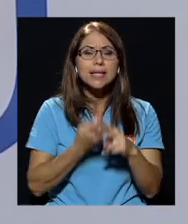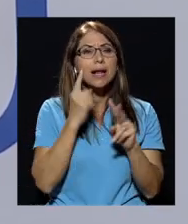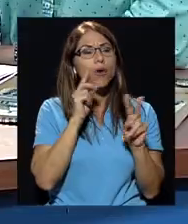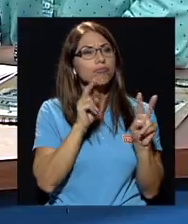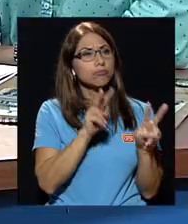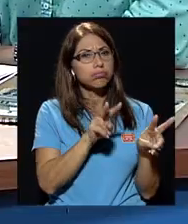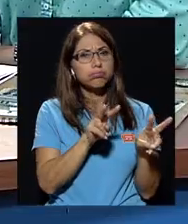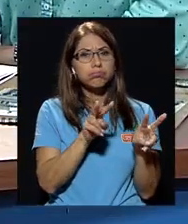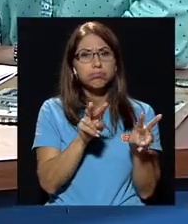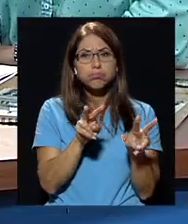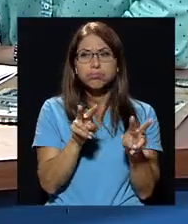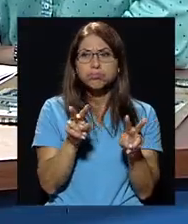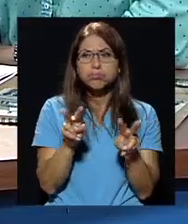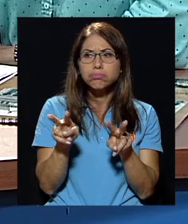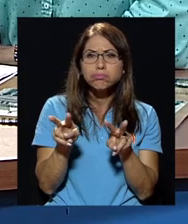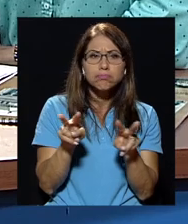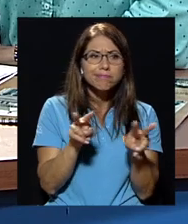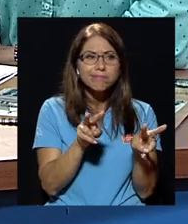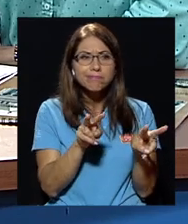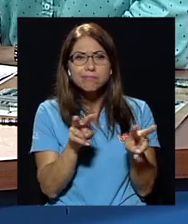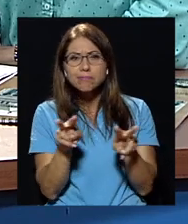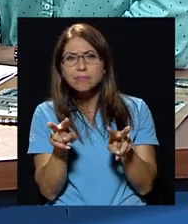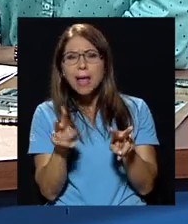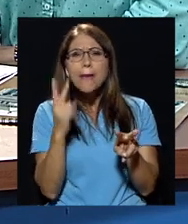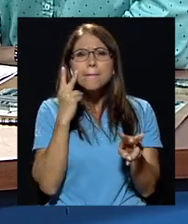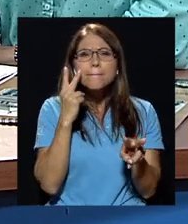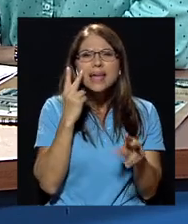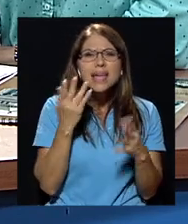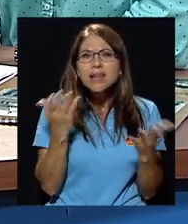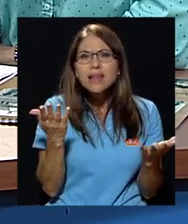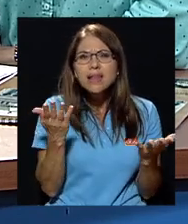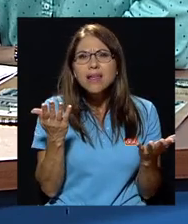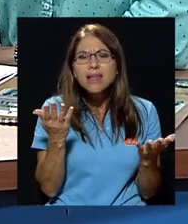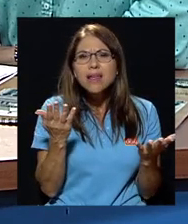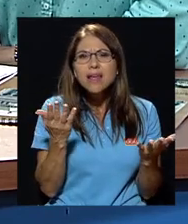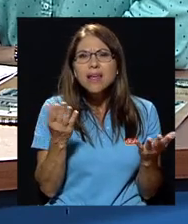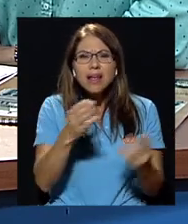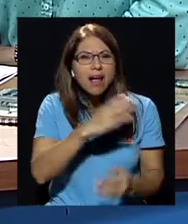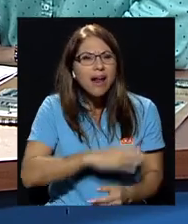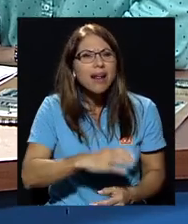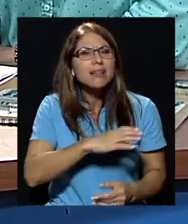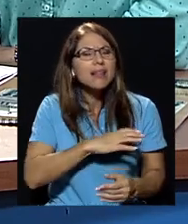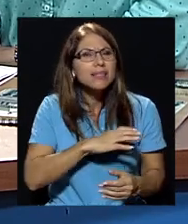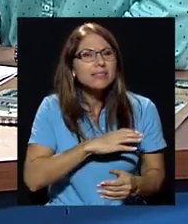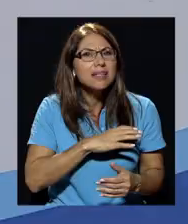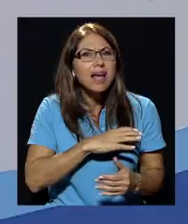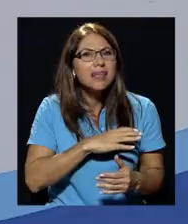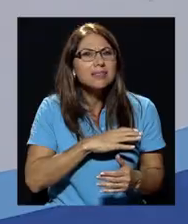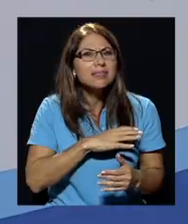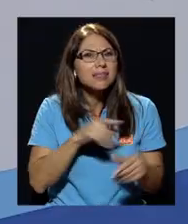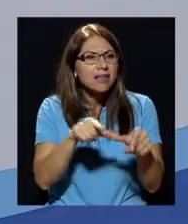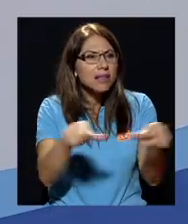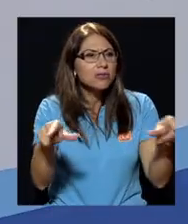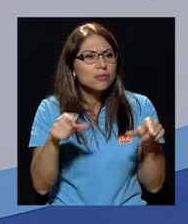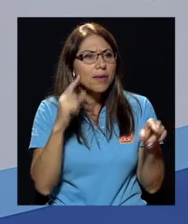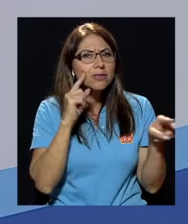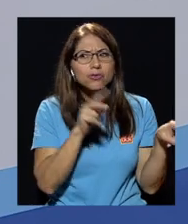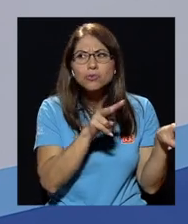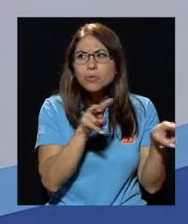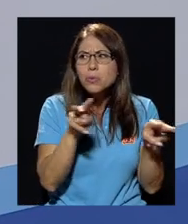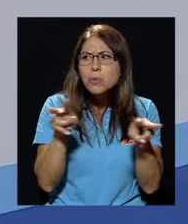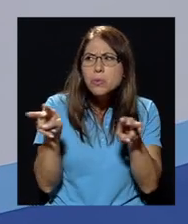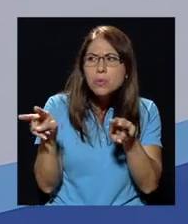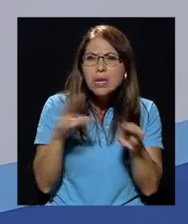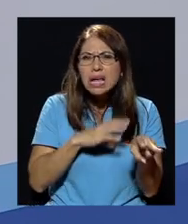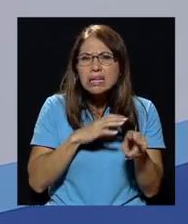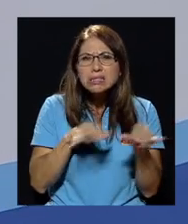empezar a observar y ver qué características tienen en común todos los espacios que nos rodean y con base